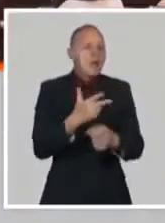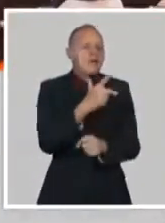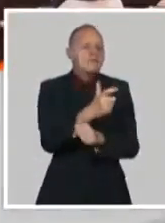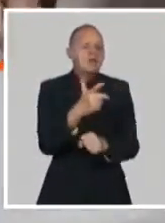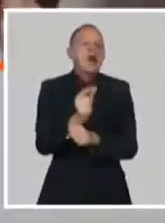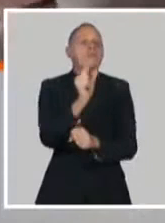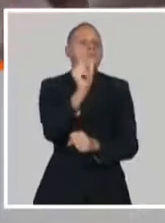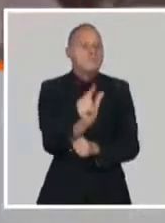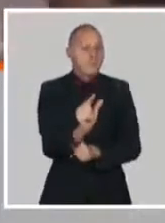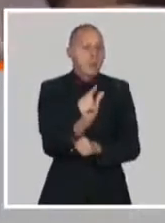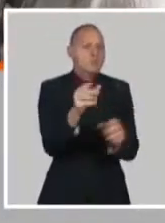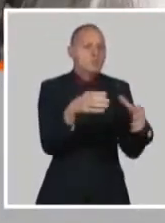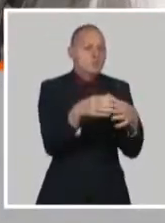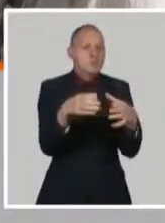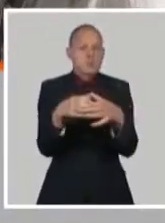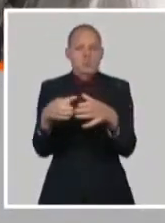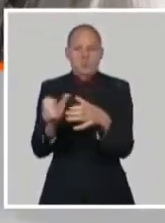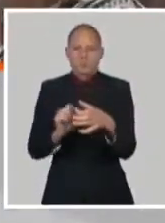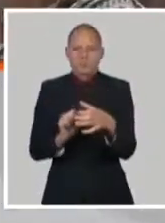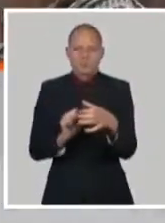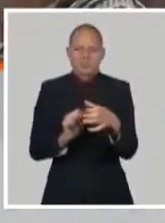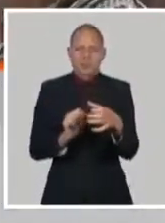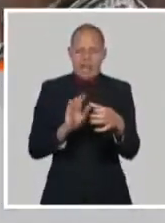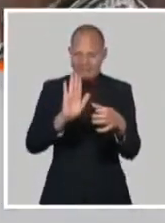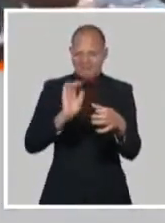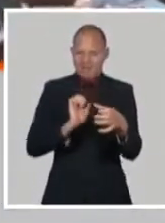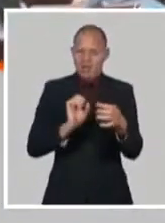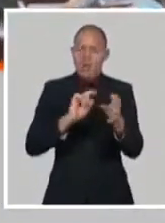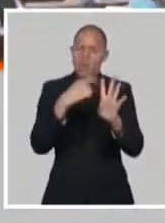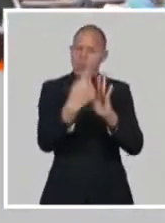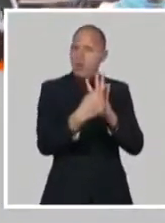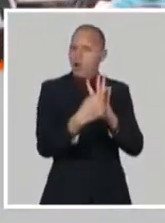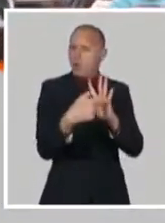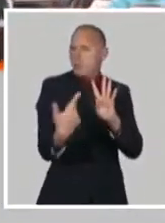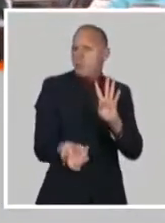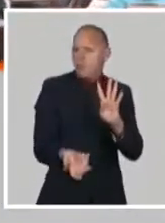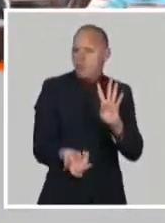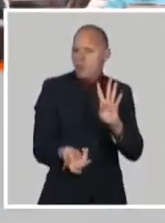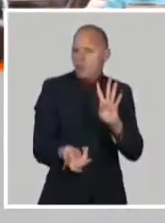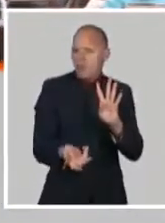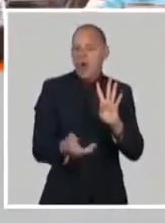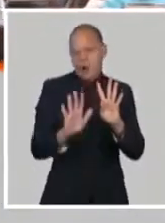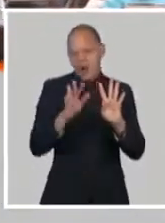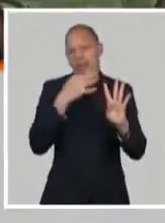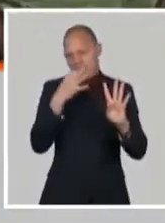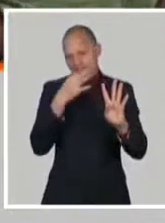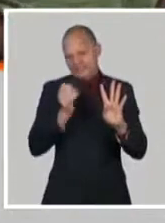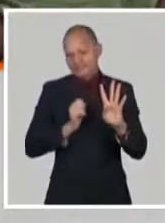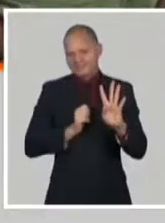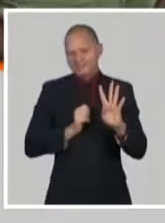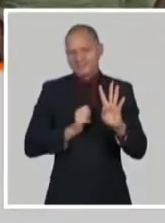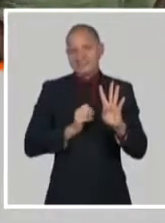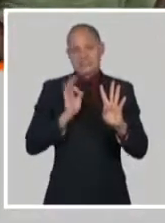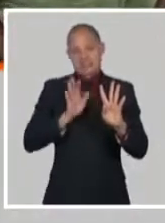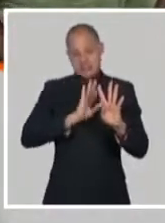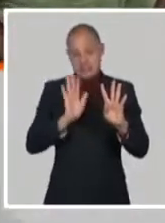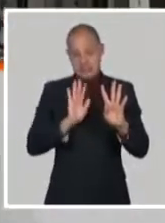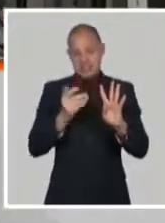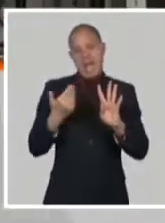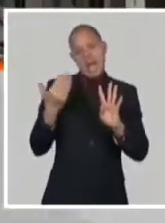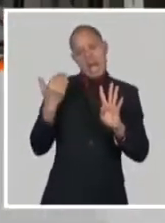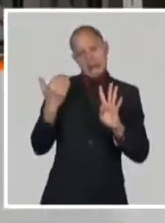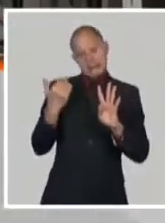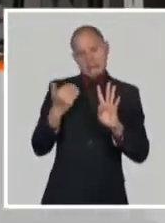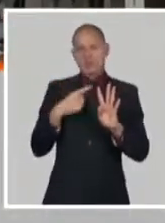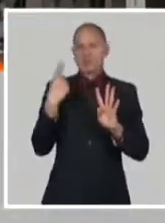¿Por qué los cuatro candidatos? O hay tres elementos fundamentales por el cual nosotros hemos decidido, después que los resultados de estos candidatos en